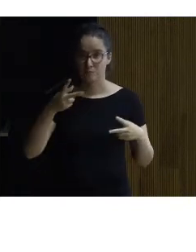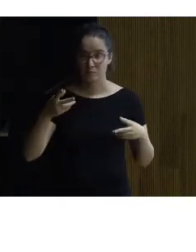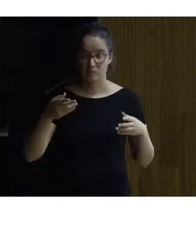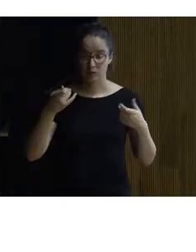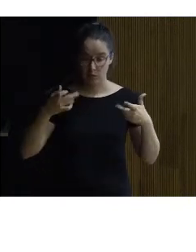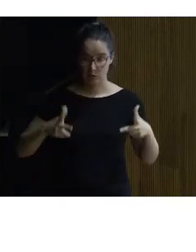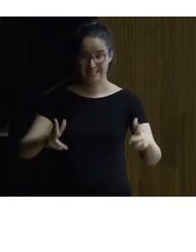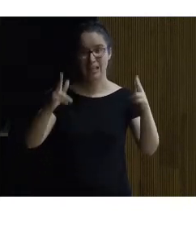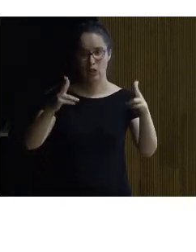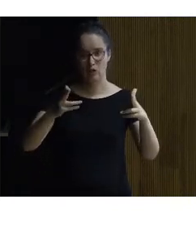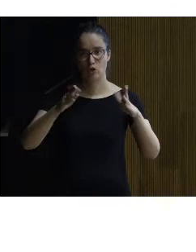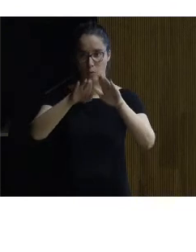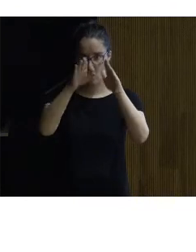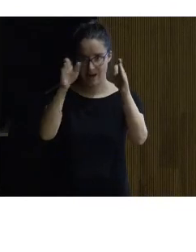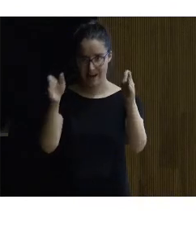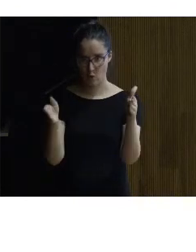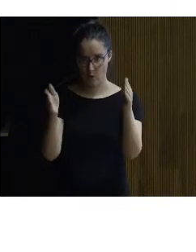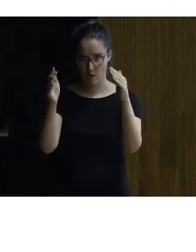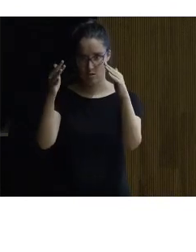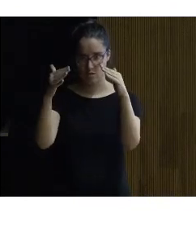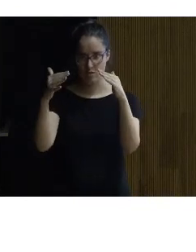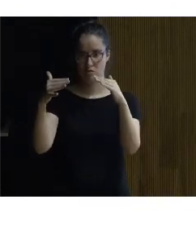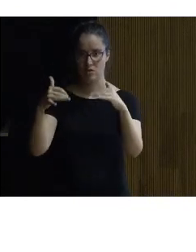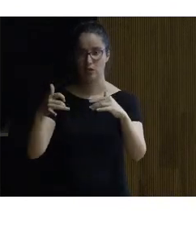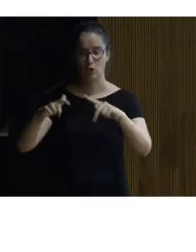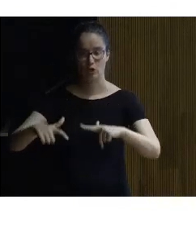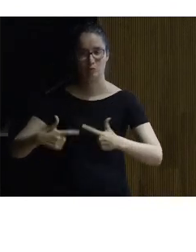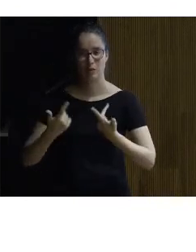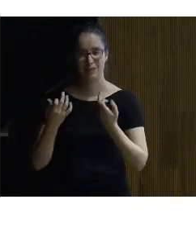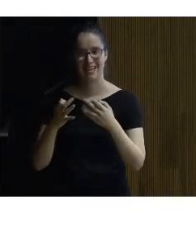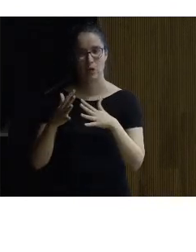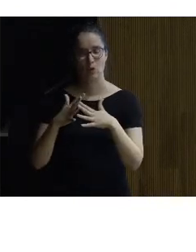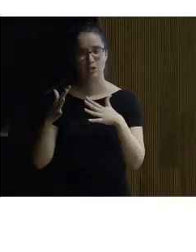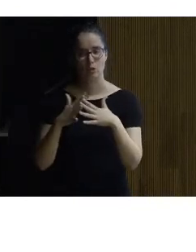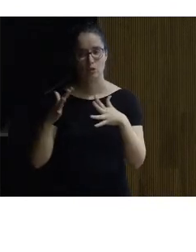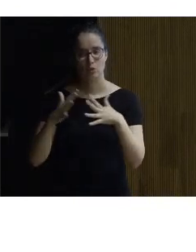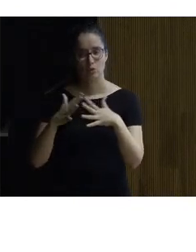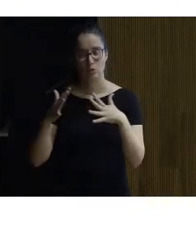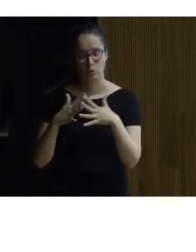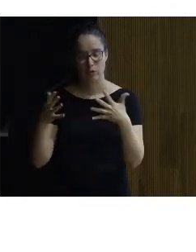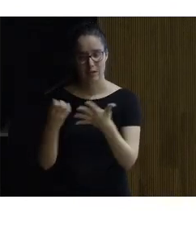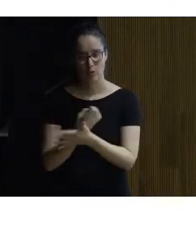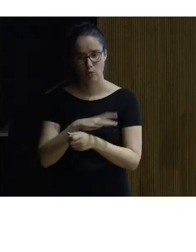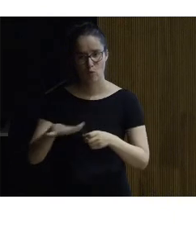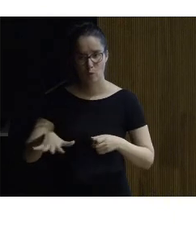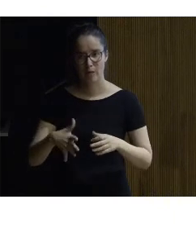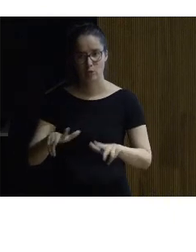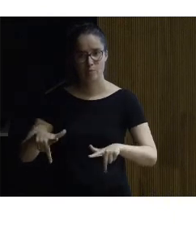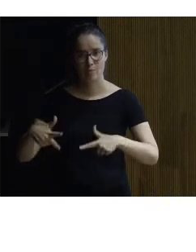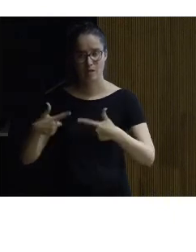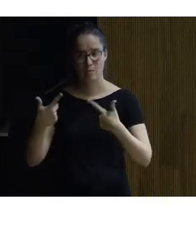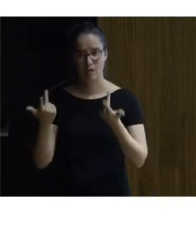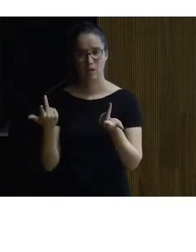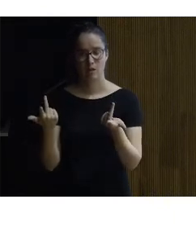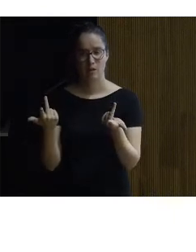antes como la cueva se hunde encima eso nos permite en una estructura que abarca todo nos permite colgar